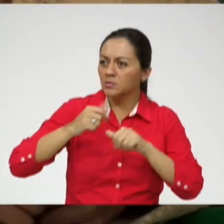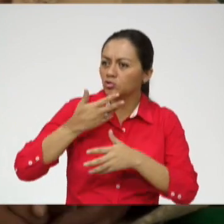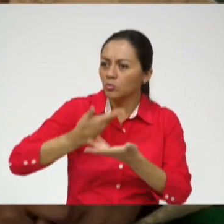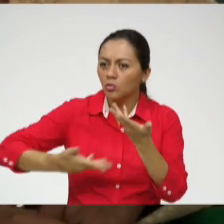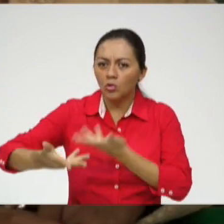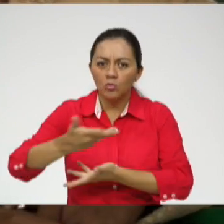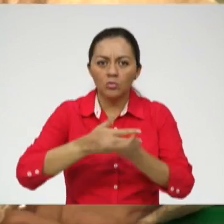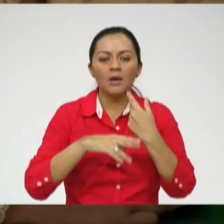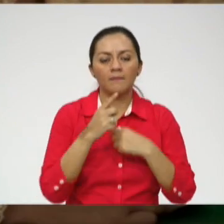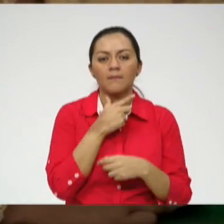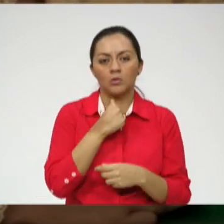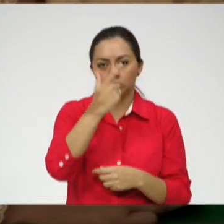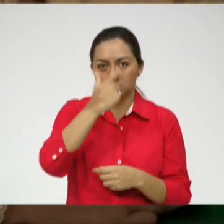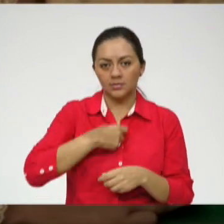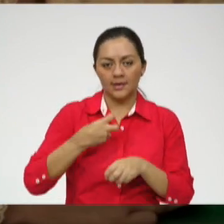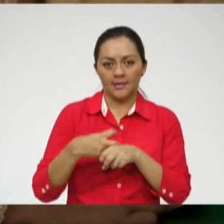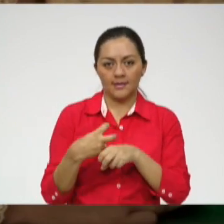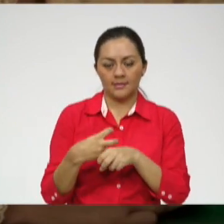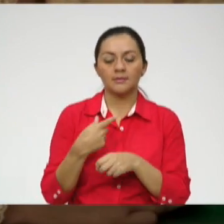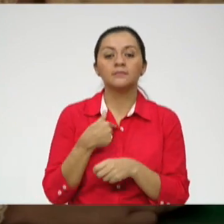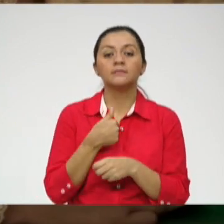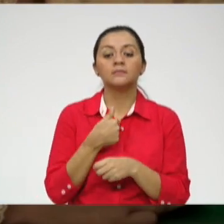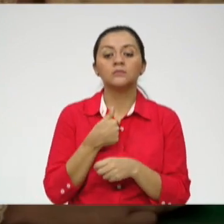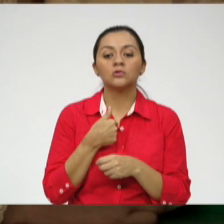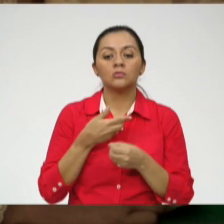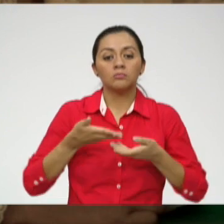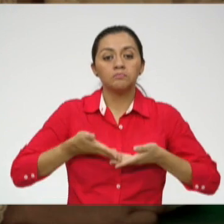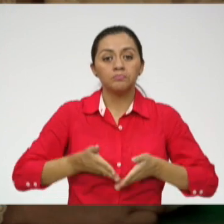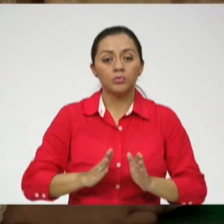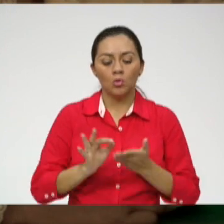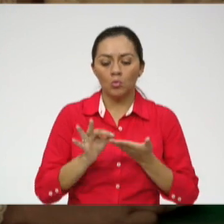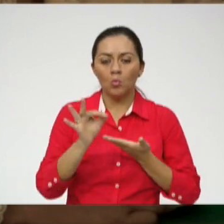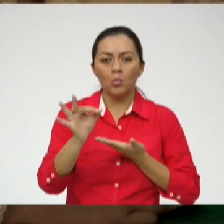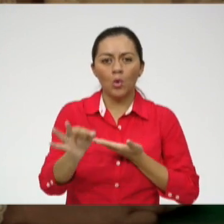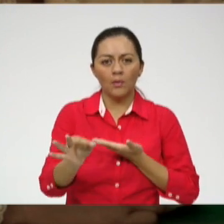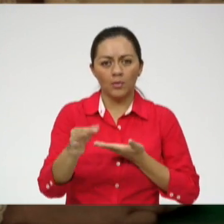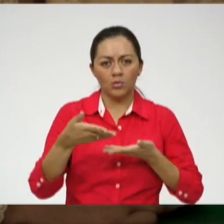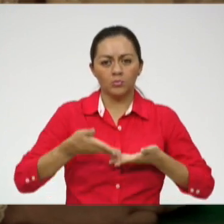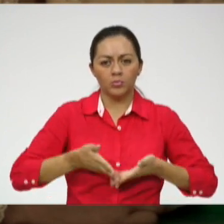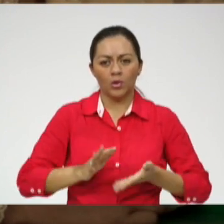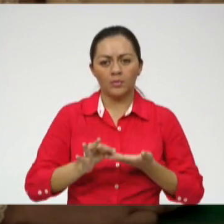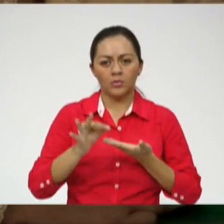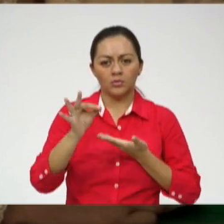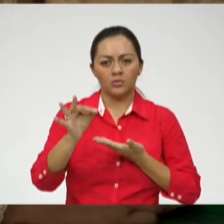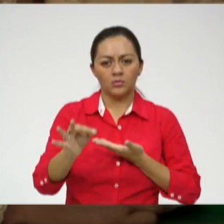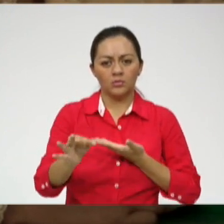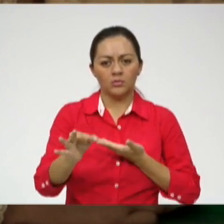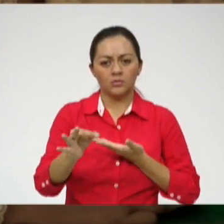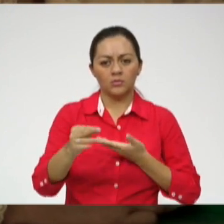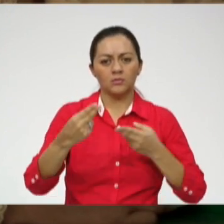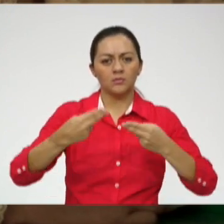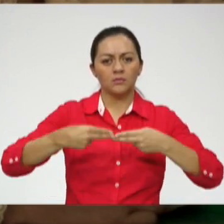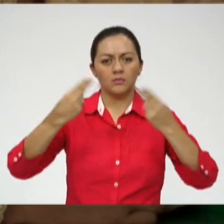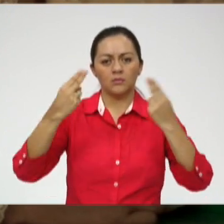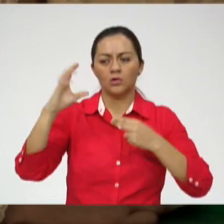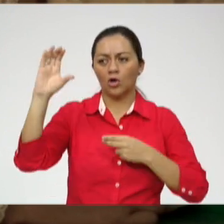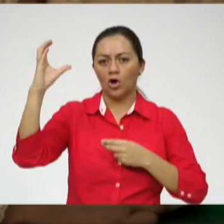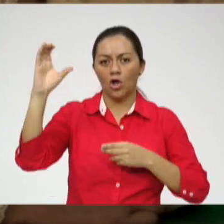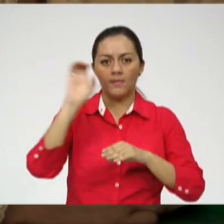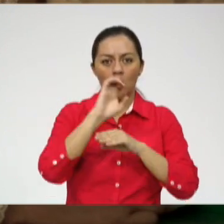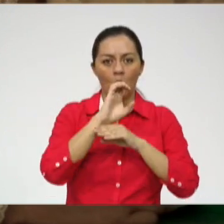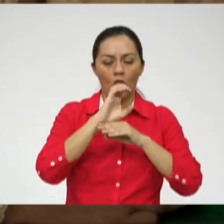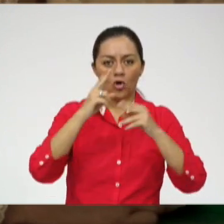relacionarme con otras personas. Yo nací en un pueblito, un pueblito muy pequeñito, es la frontera de Colombia con Ecuador.